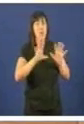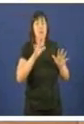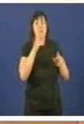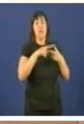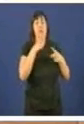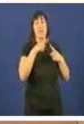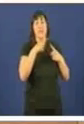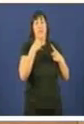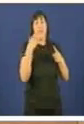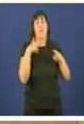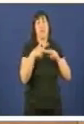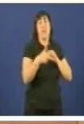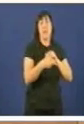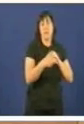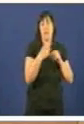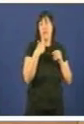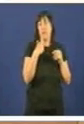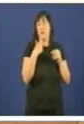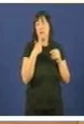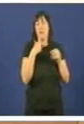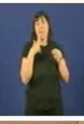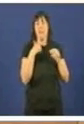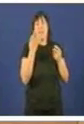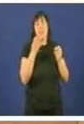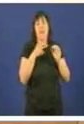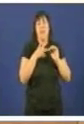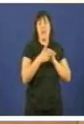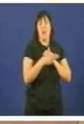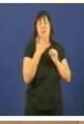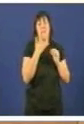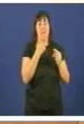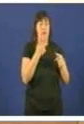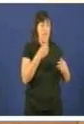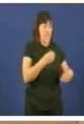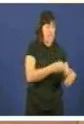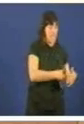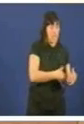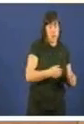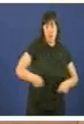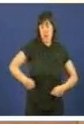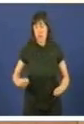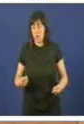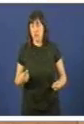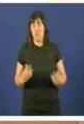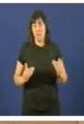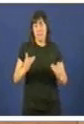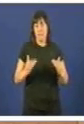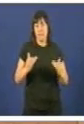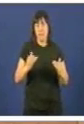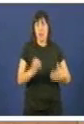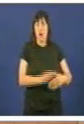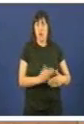reducir o non imprescindible para que a liña entre ingresos e gastos se mantén a cunha forro mínimo.